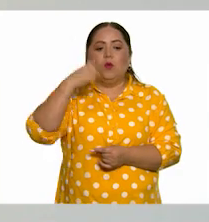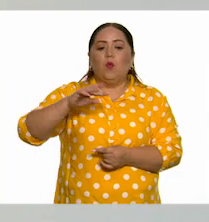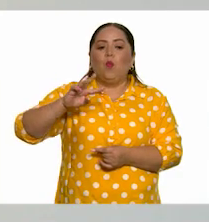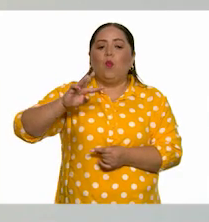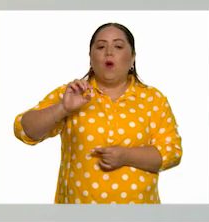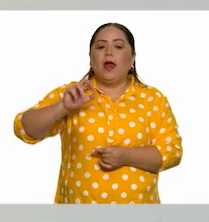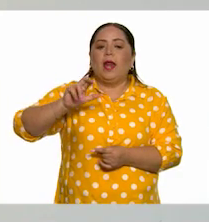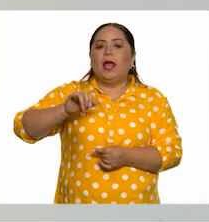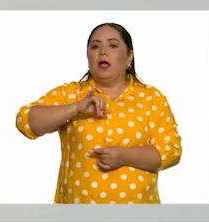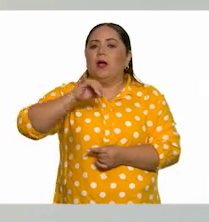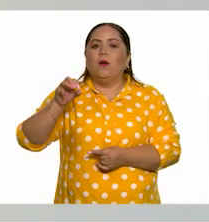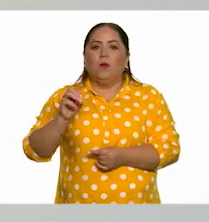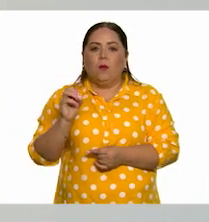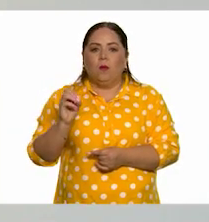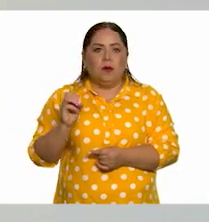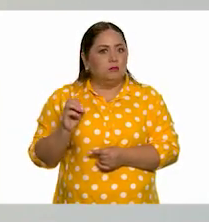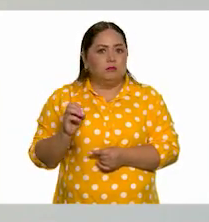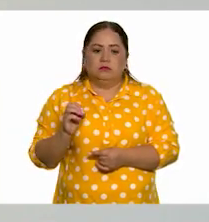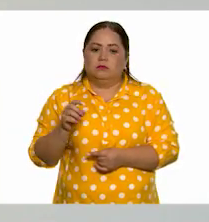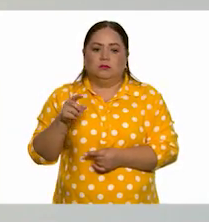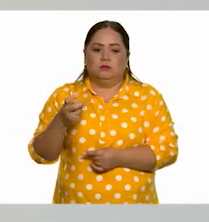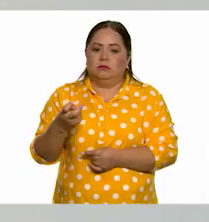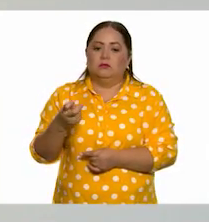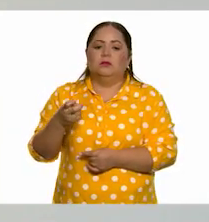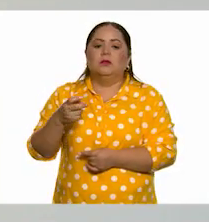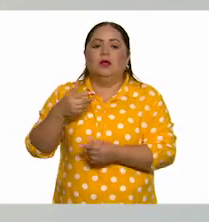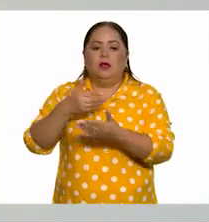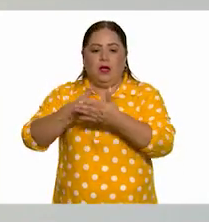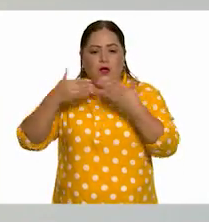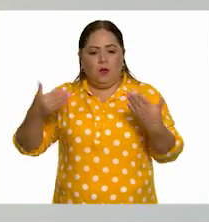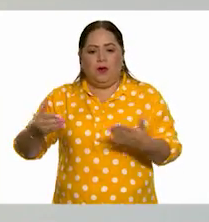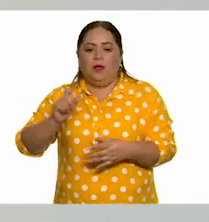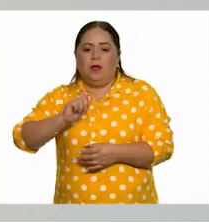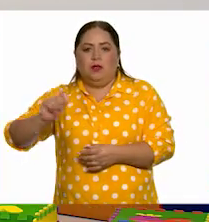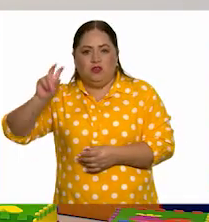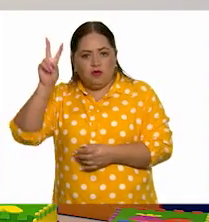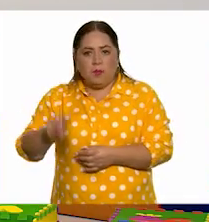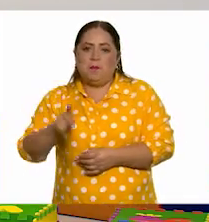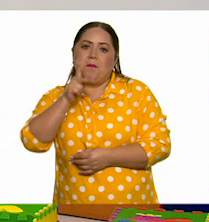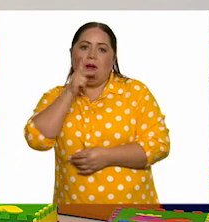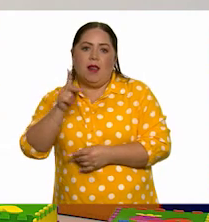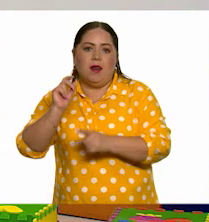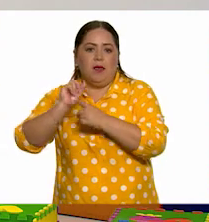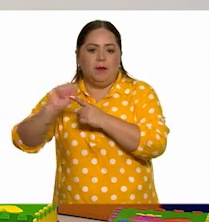güerejo. Ajá. Y entonces podemos anotar aquí...